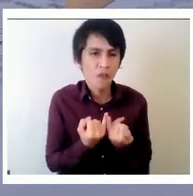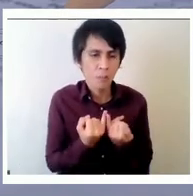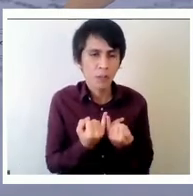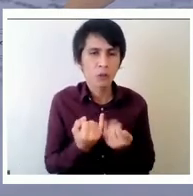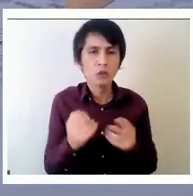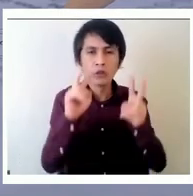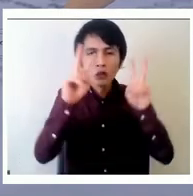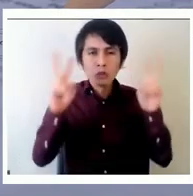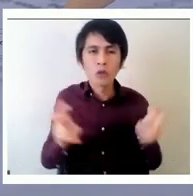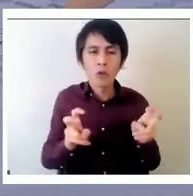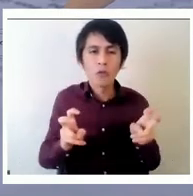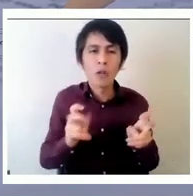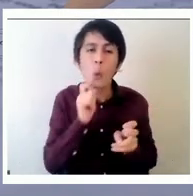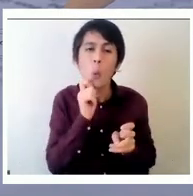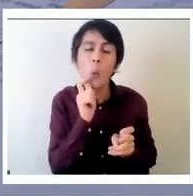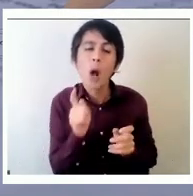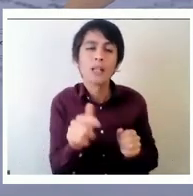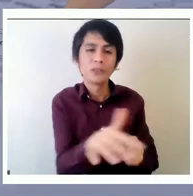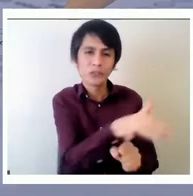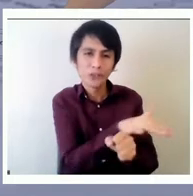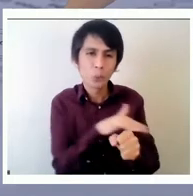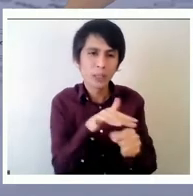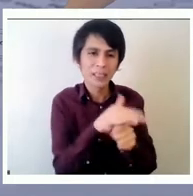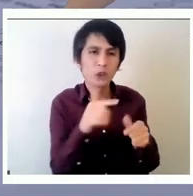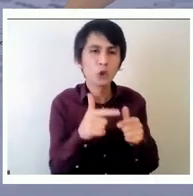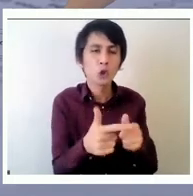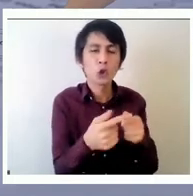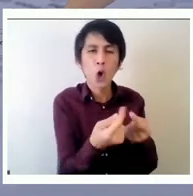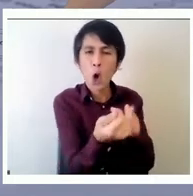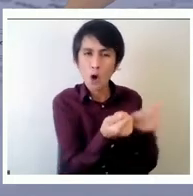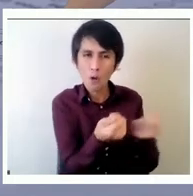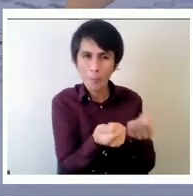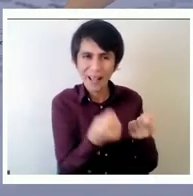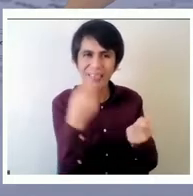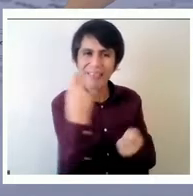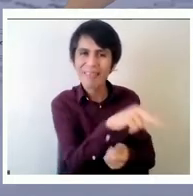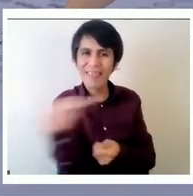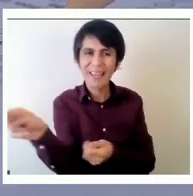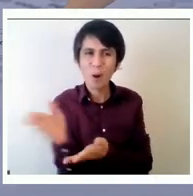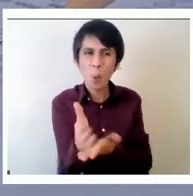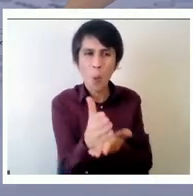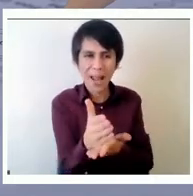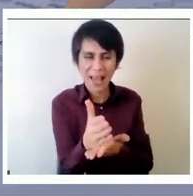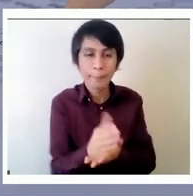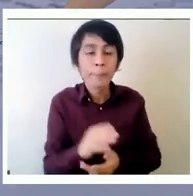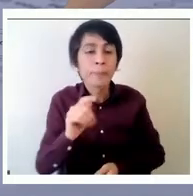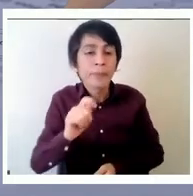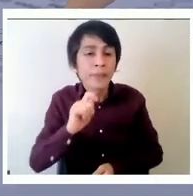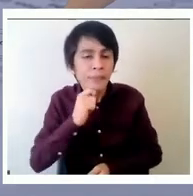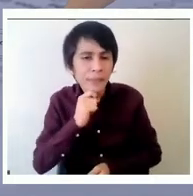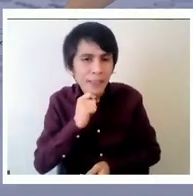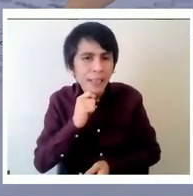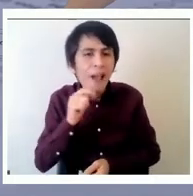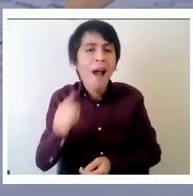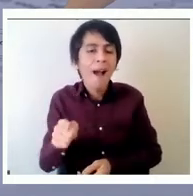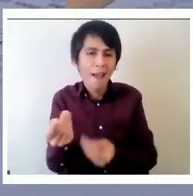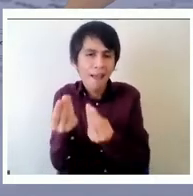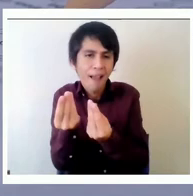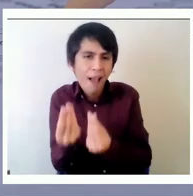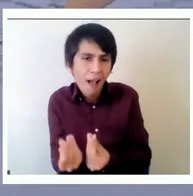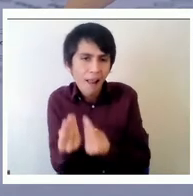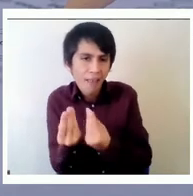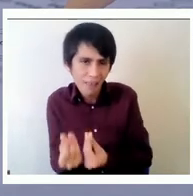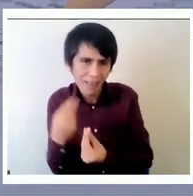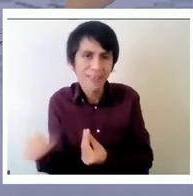las circunstancias socioeconómicas de las escuelas de lo que habla realmente de la calidad de las escuelas y un